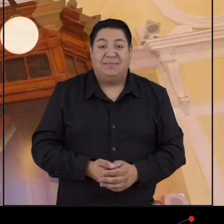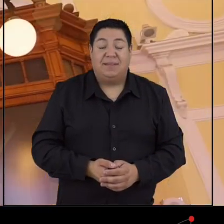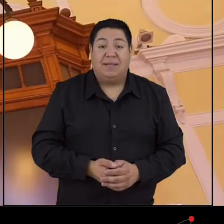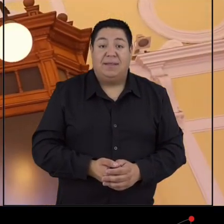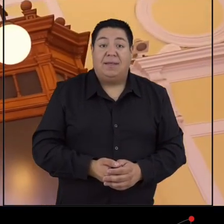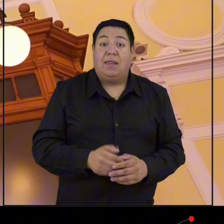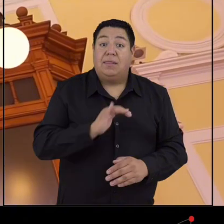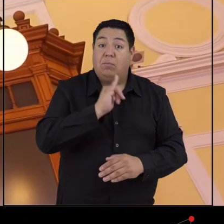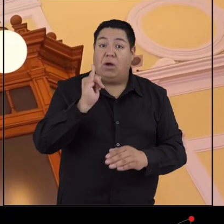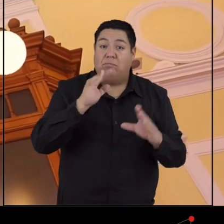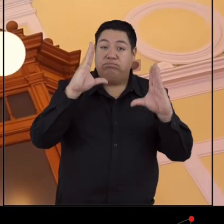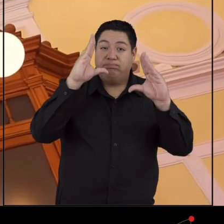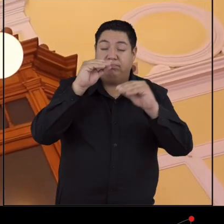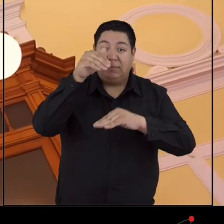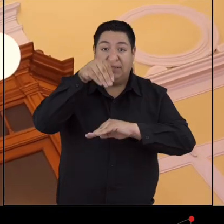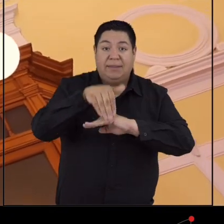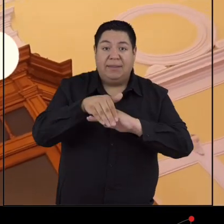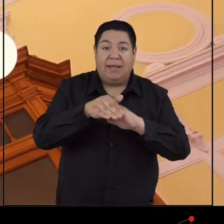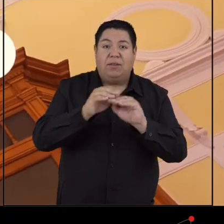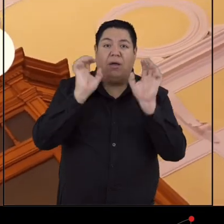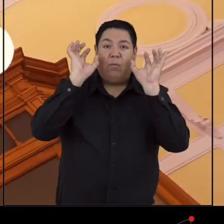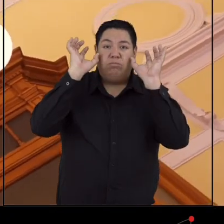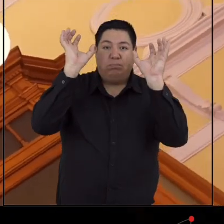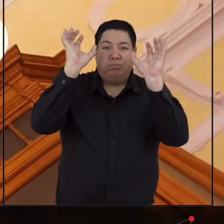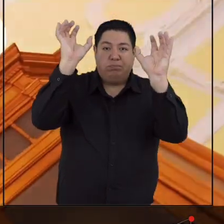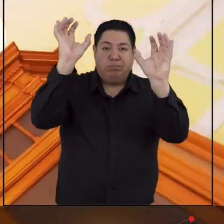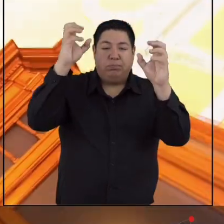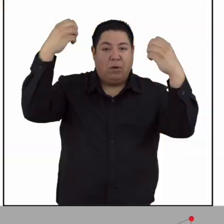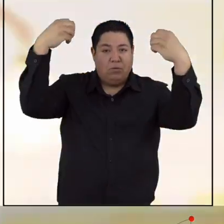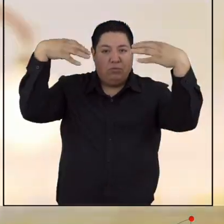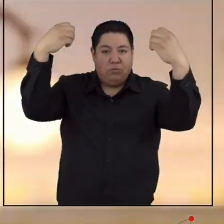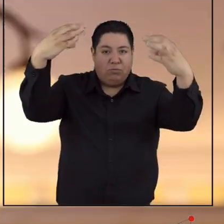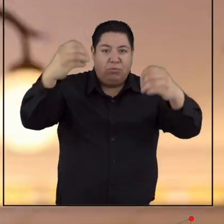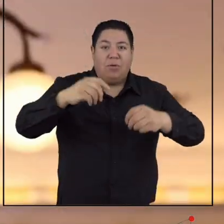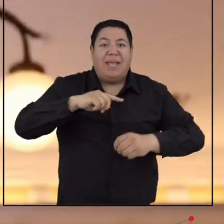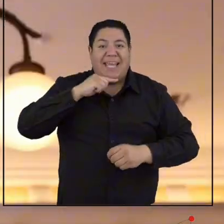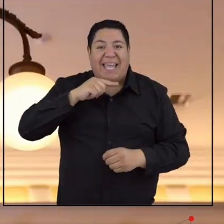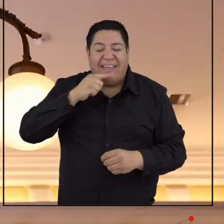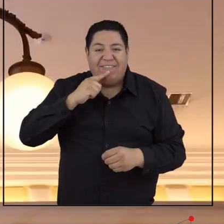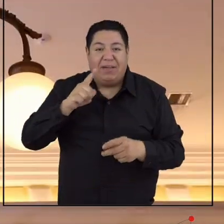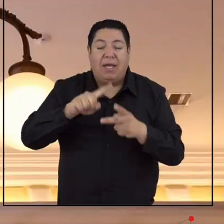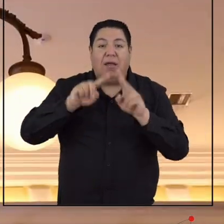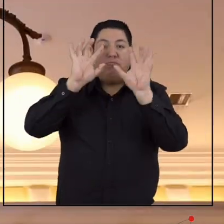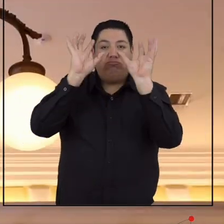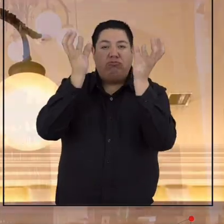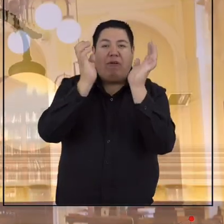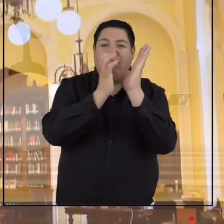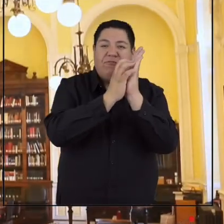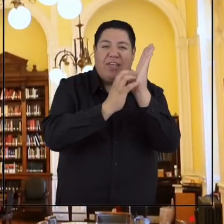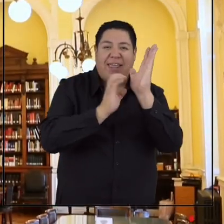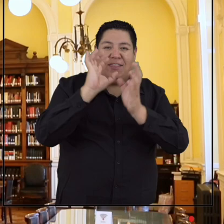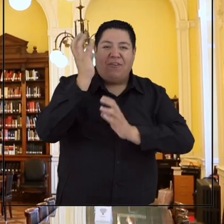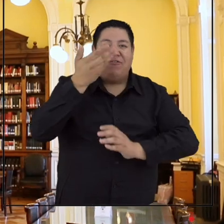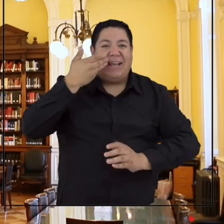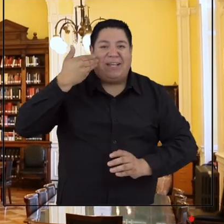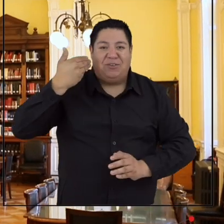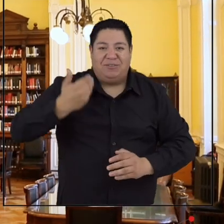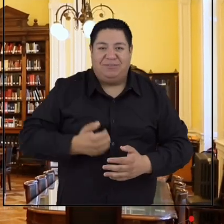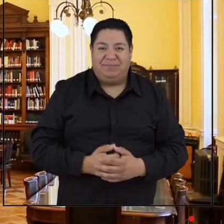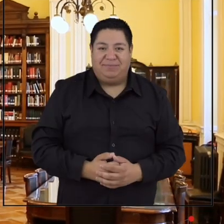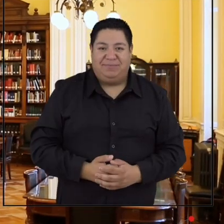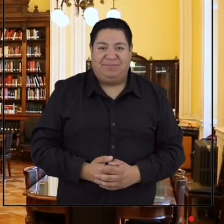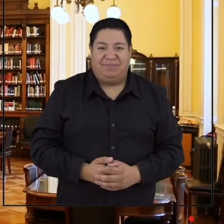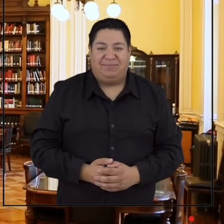Al atardecer, se ilumina con seis antiguas lámparas colgantes de bronce, con esferas de vidrios empabonadas.